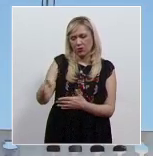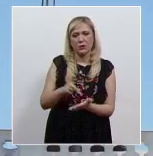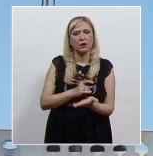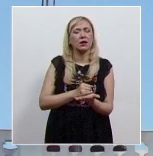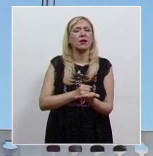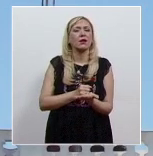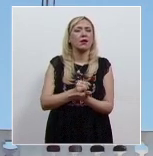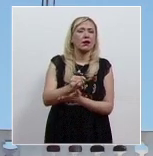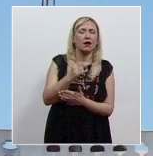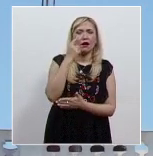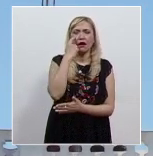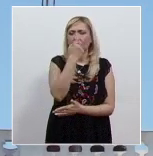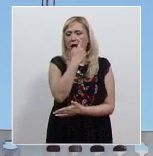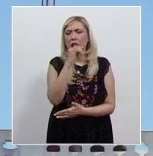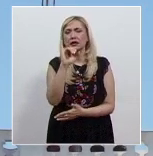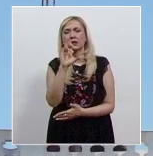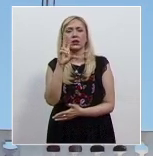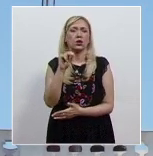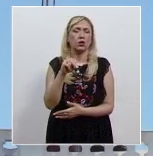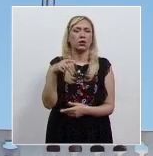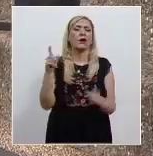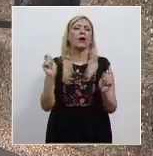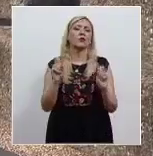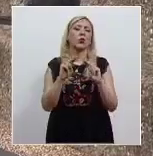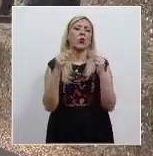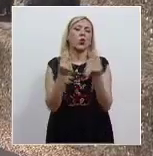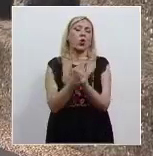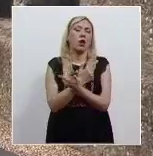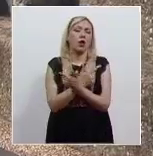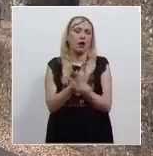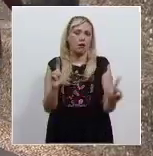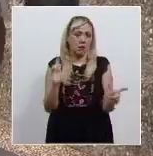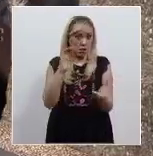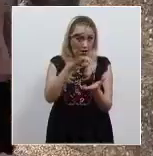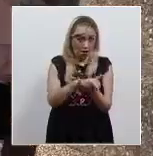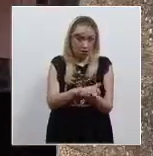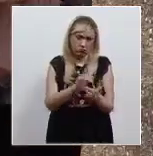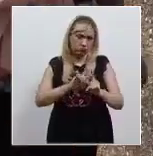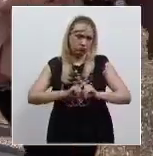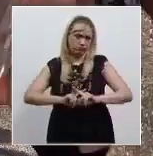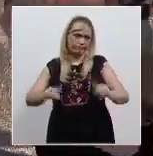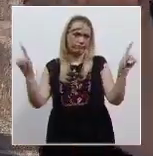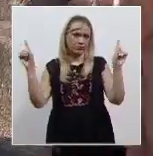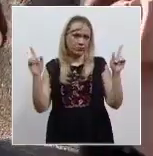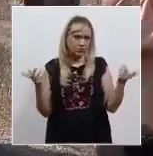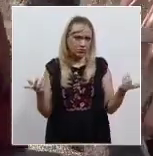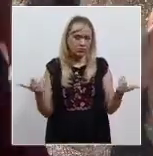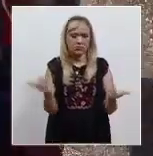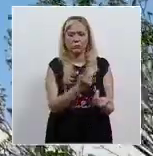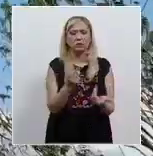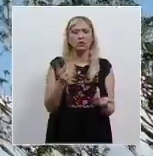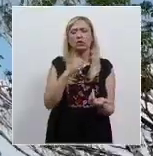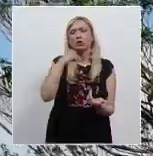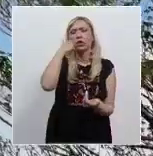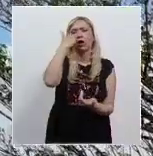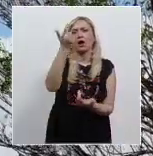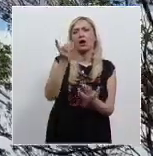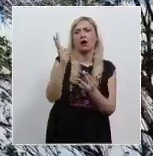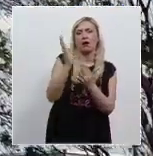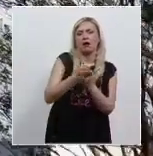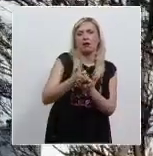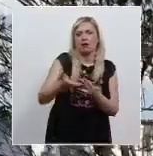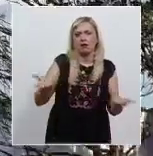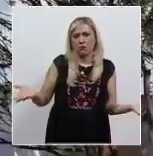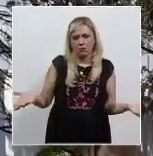autodeterminación de los concubinos, además de atentar contra la naturaleza de este tipo de uniones. La sala explicó que al